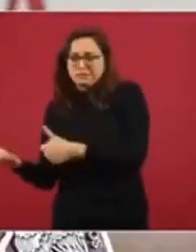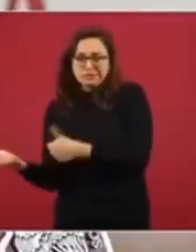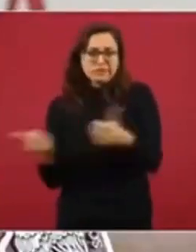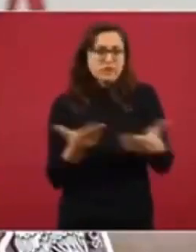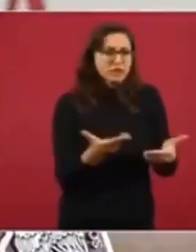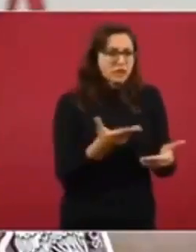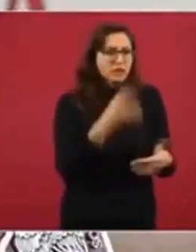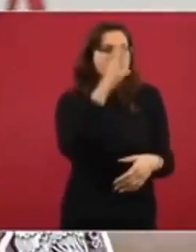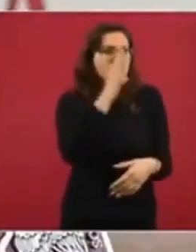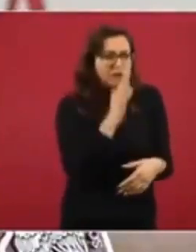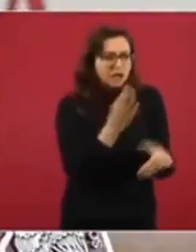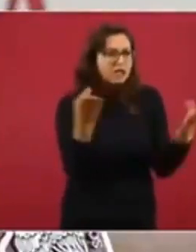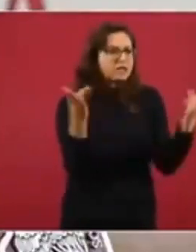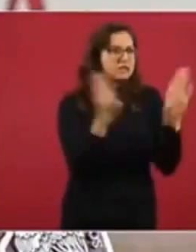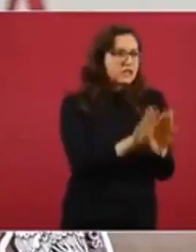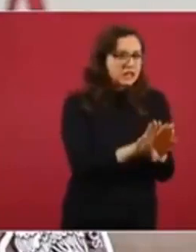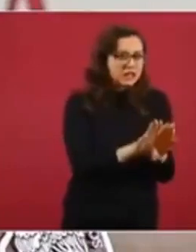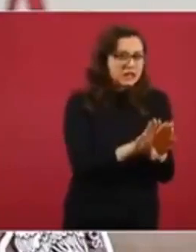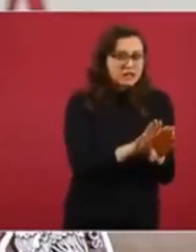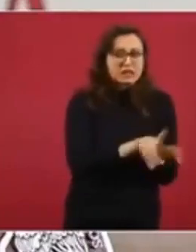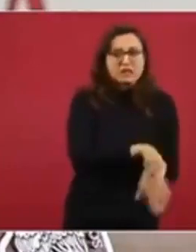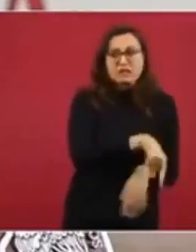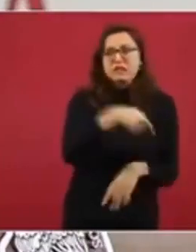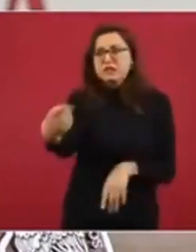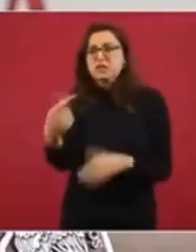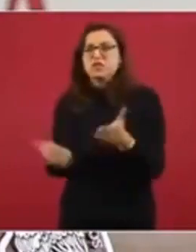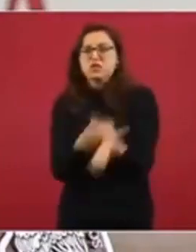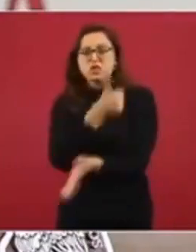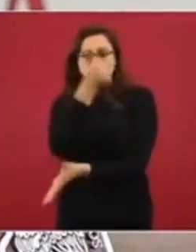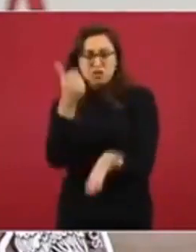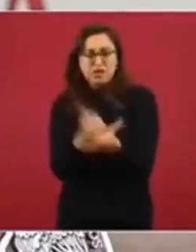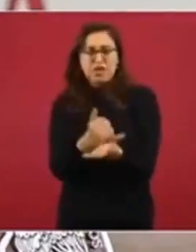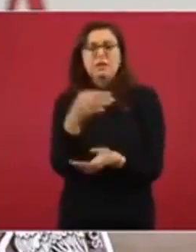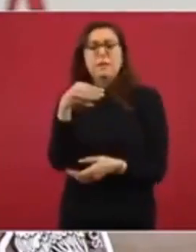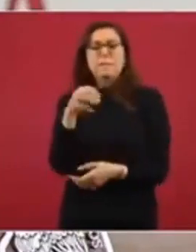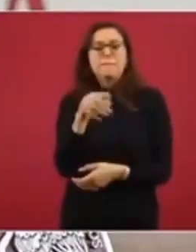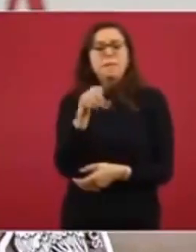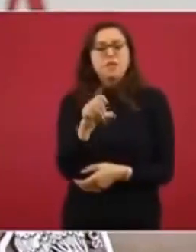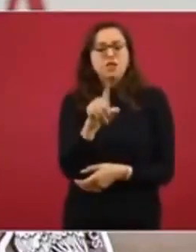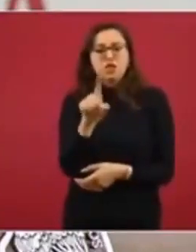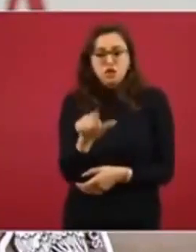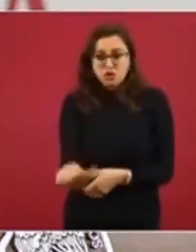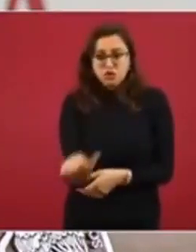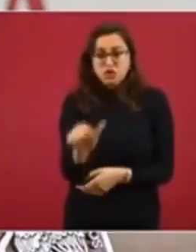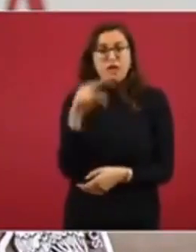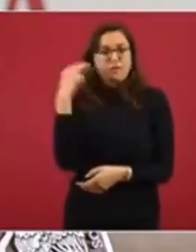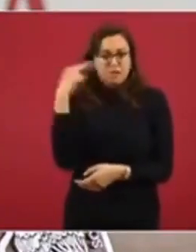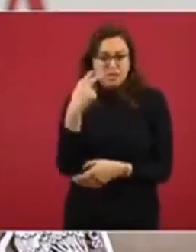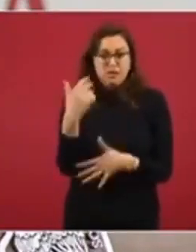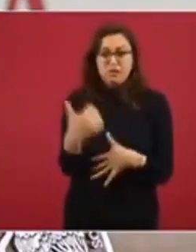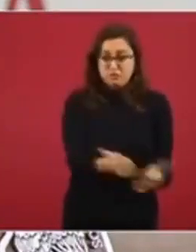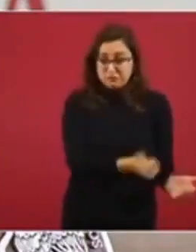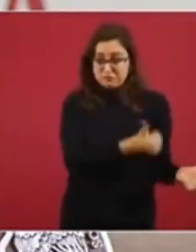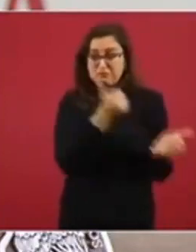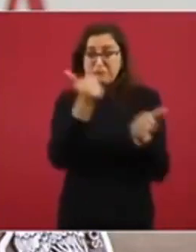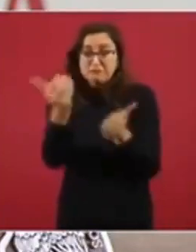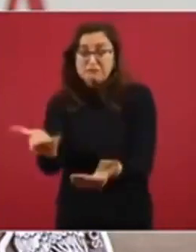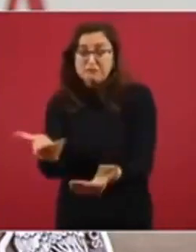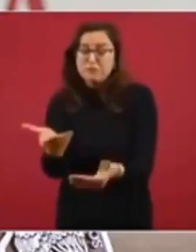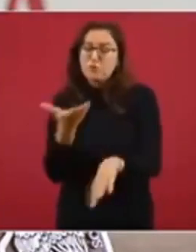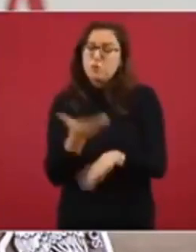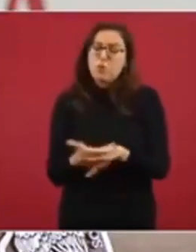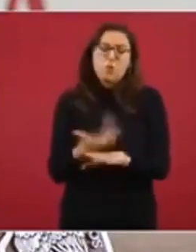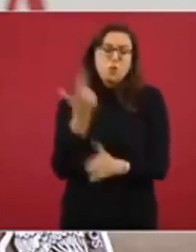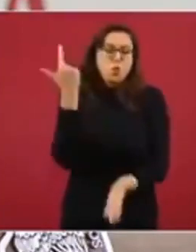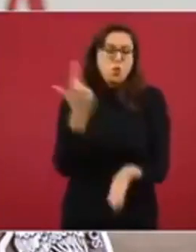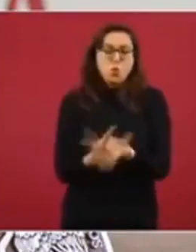tuvieron que trasladarla a la ciudad de Mendoza, en el estado de Veracruz, debido a su gravedad, en donde falleció